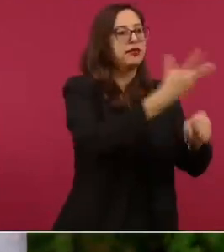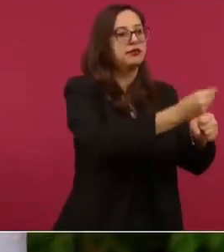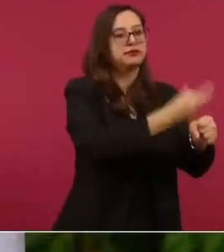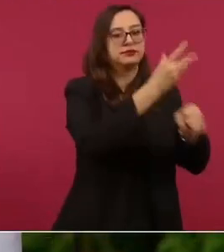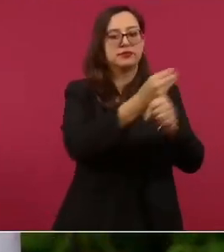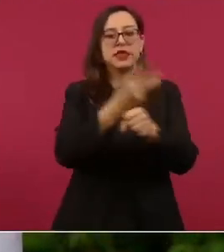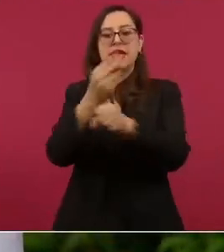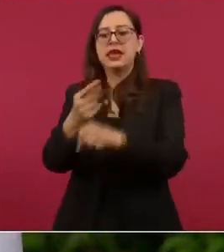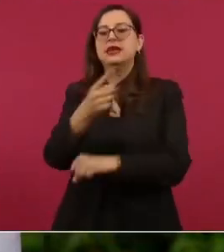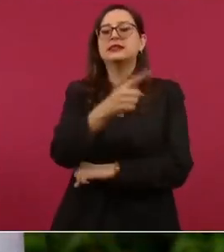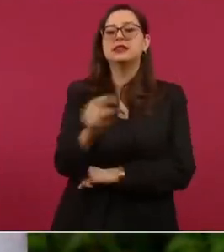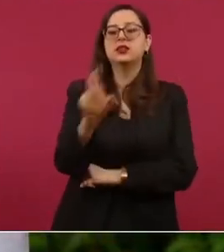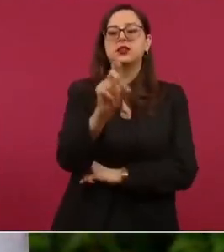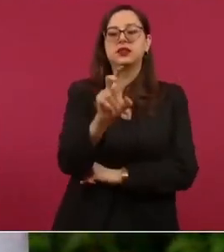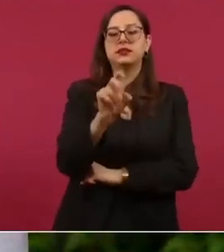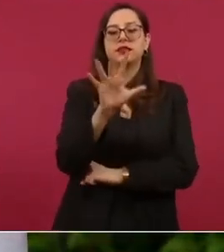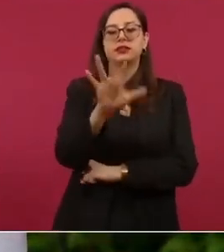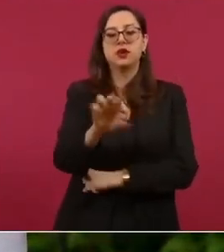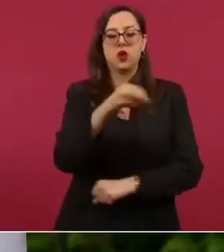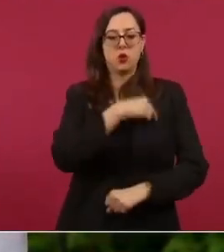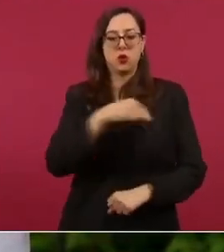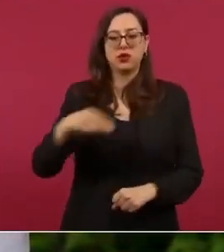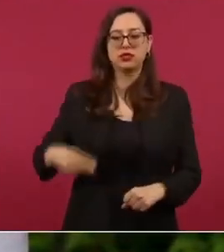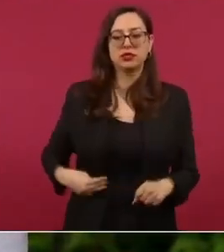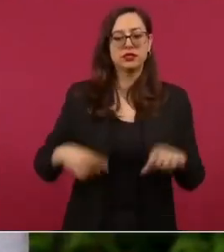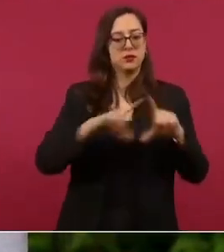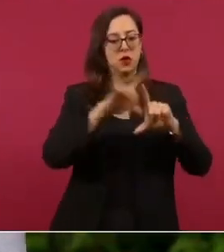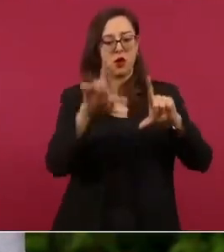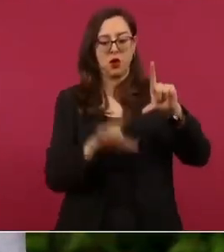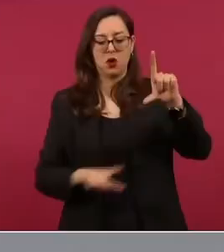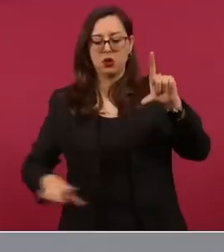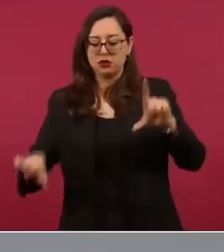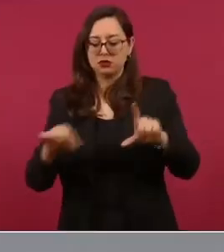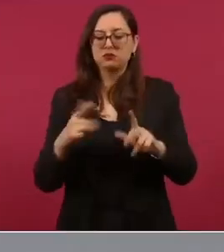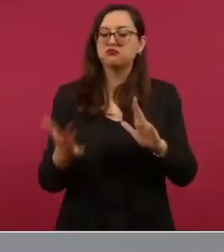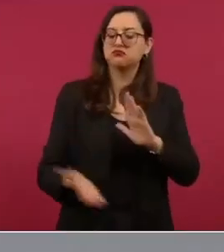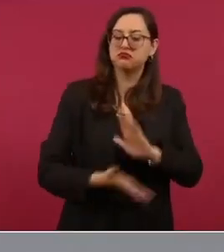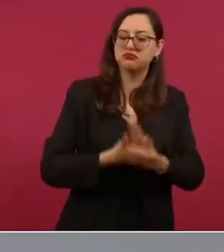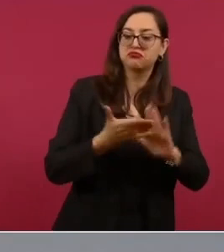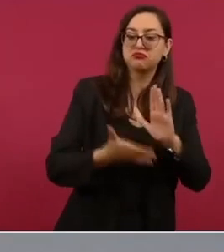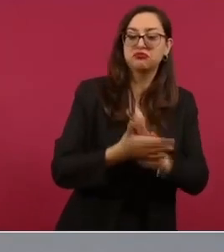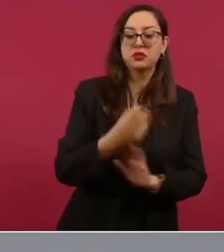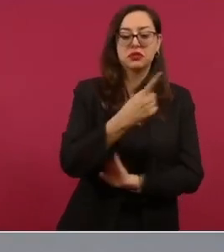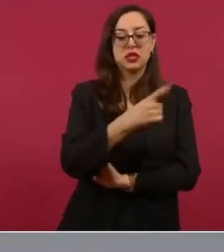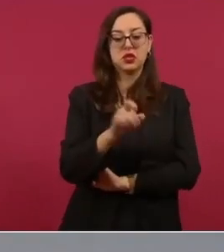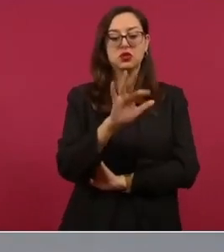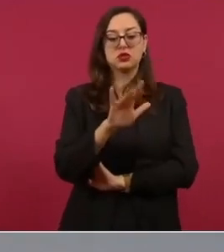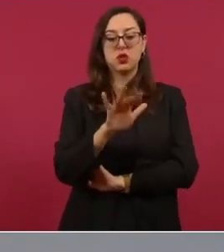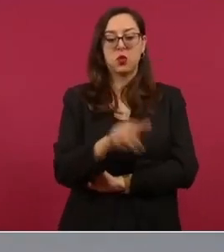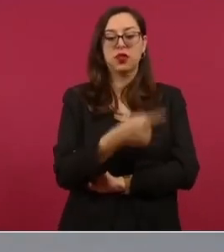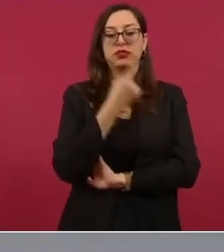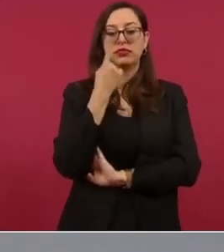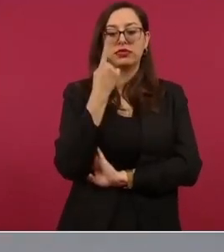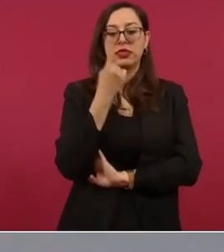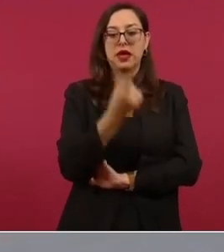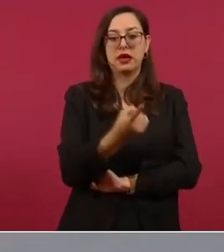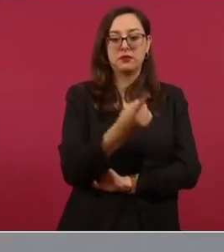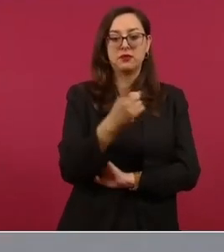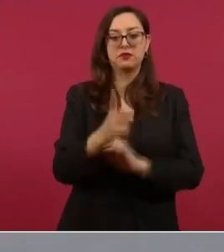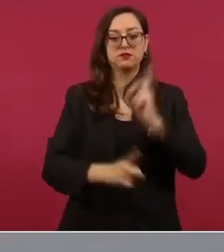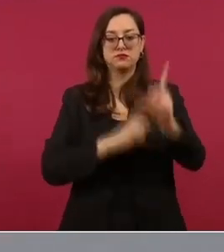municipios del país donde se han construido 151 unidades